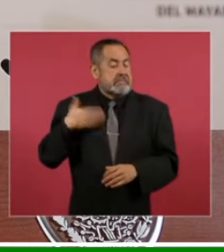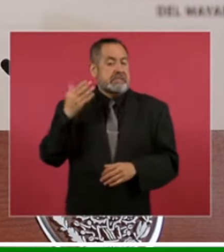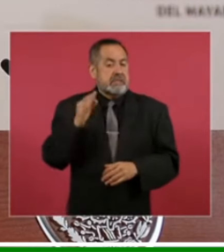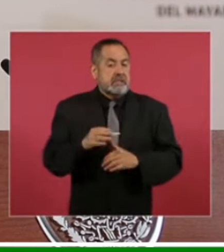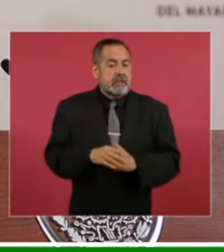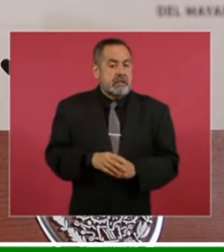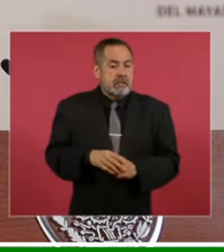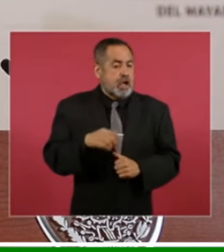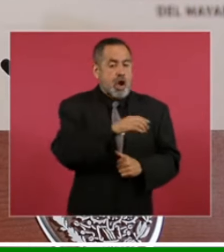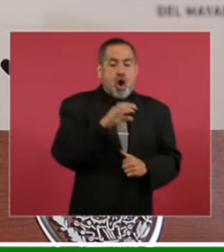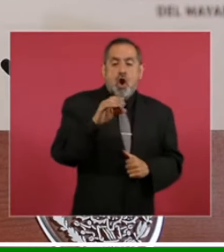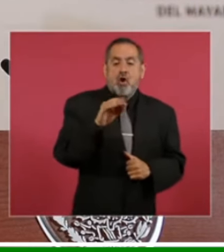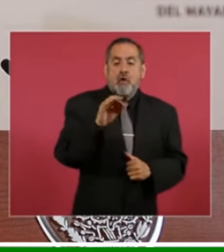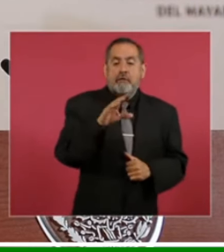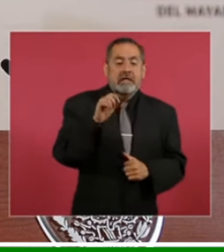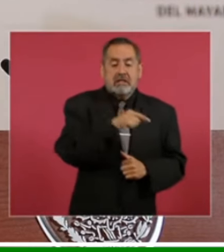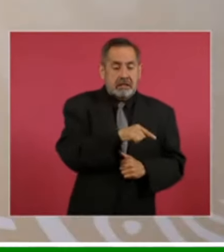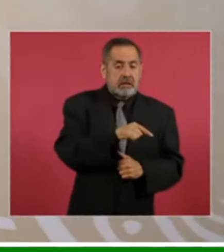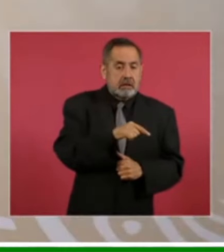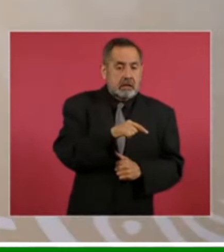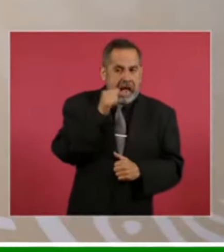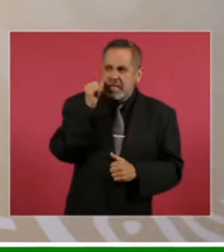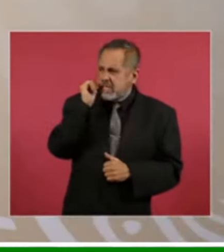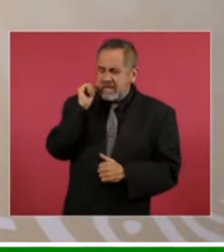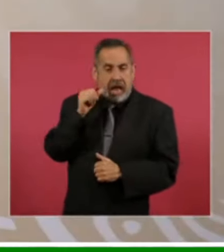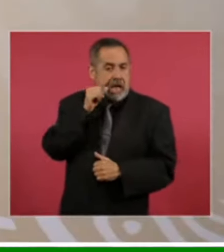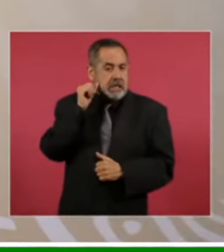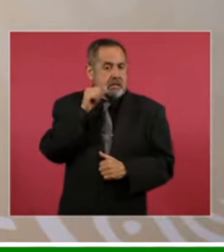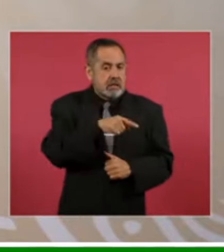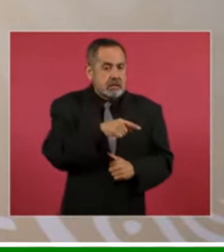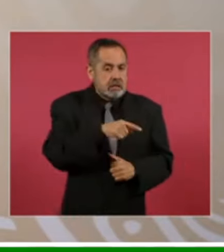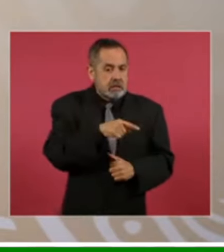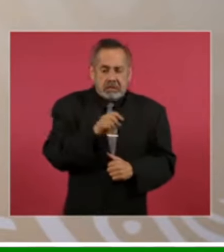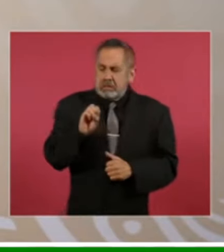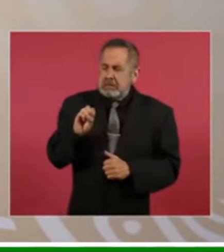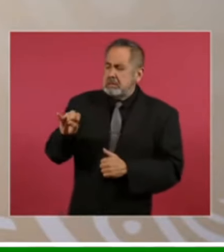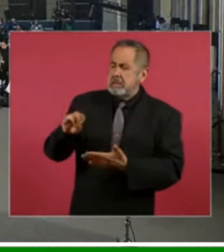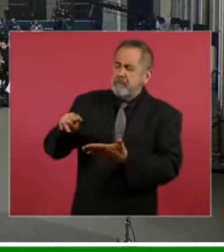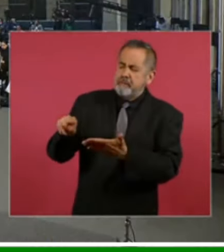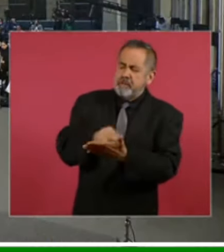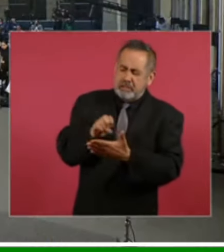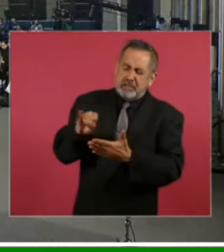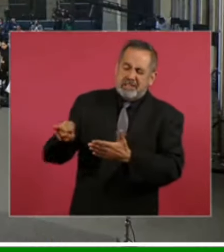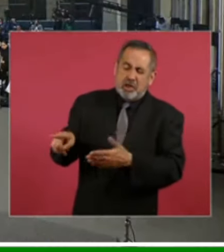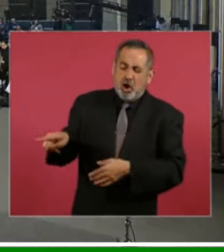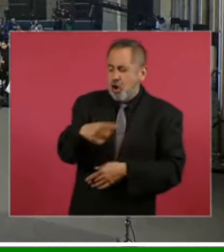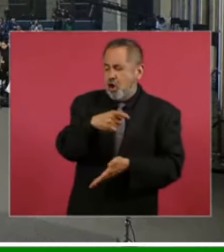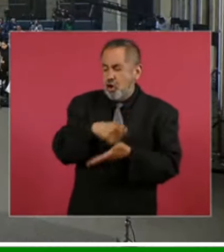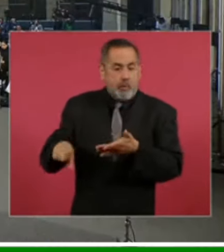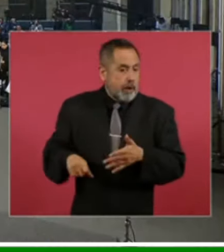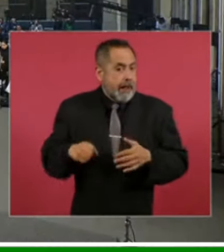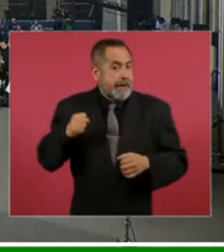la COFESE ayer autoriza la compra,